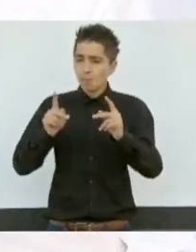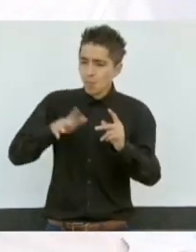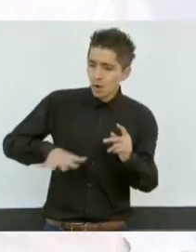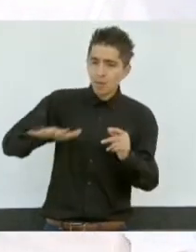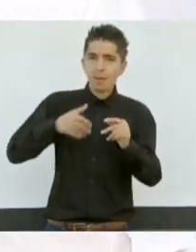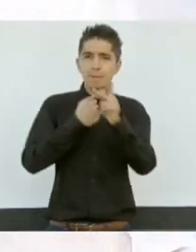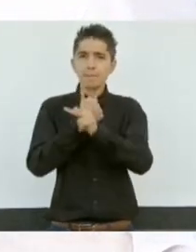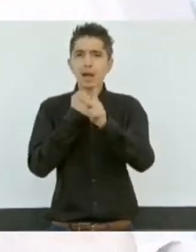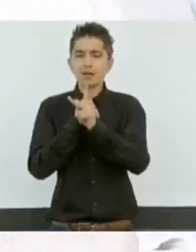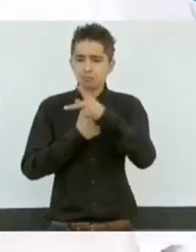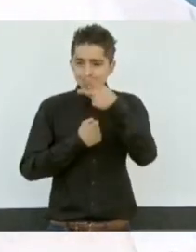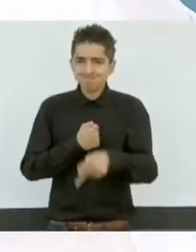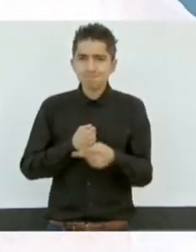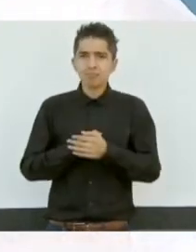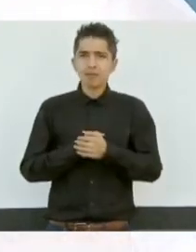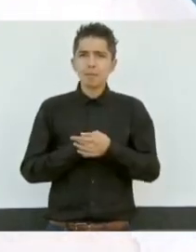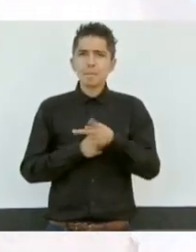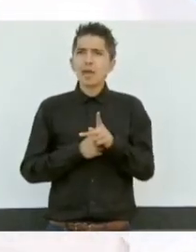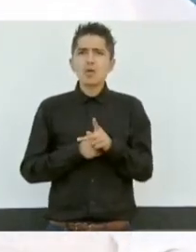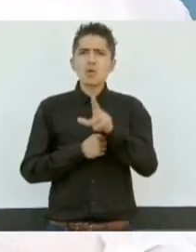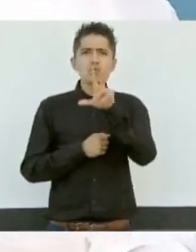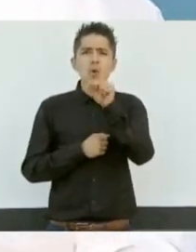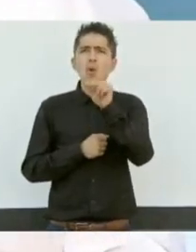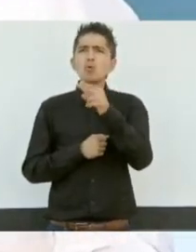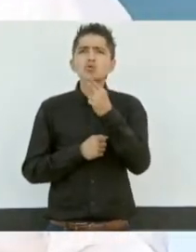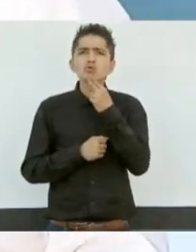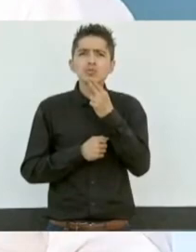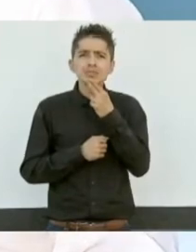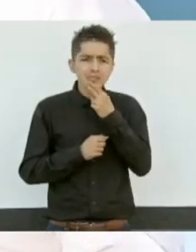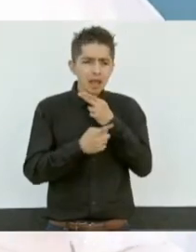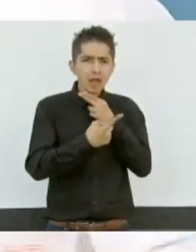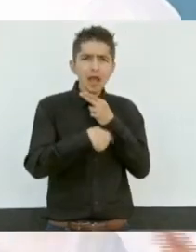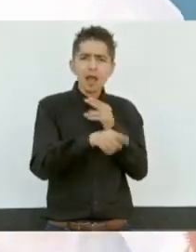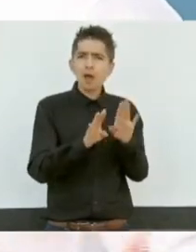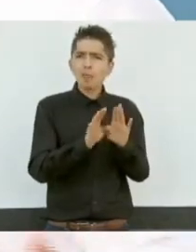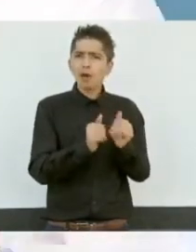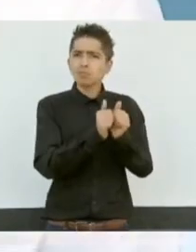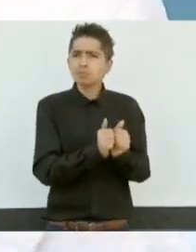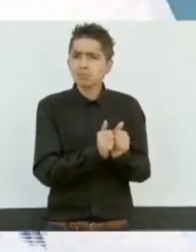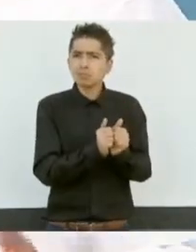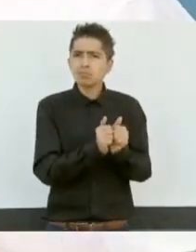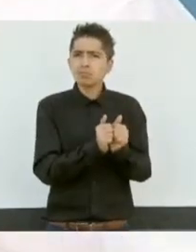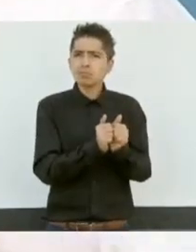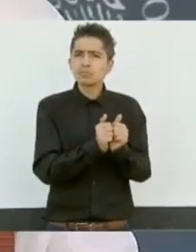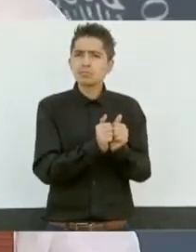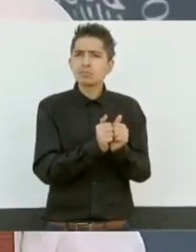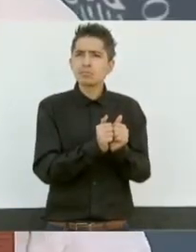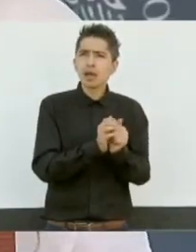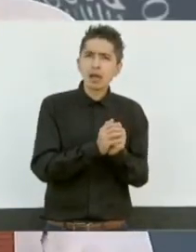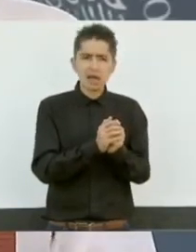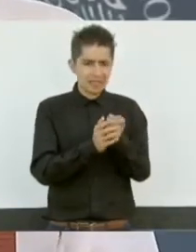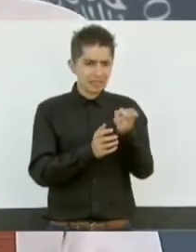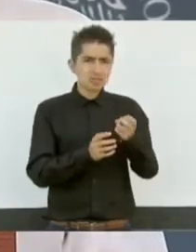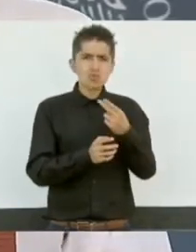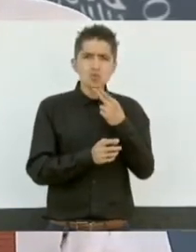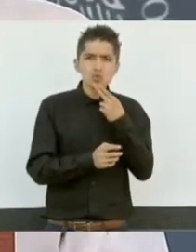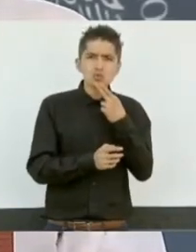y no poder utilizar toda esta fuerza